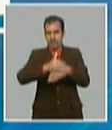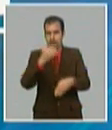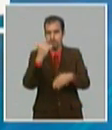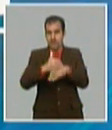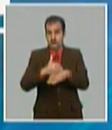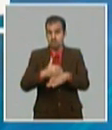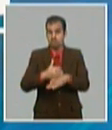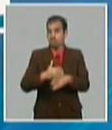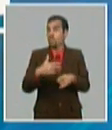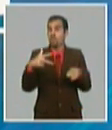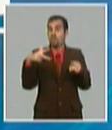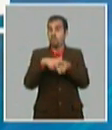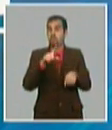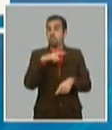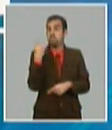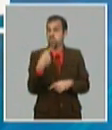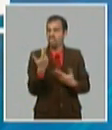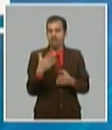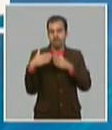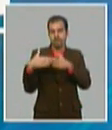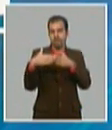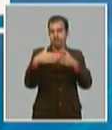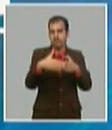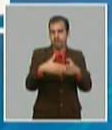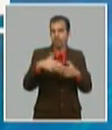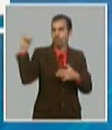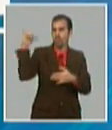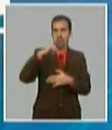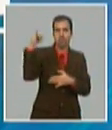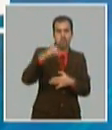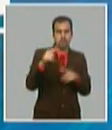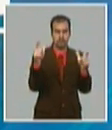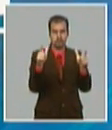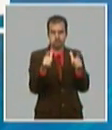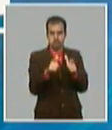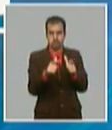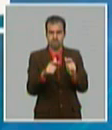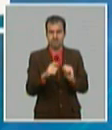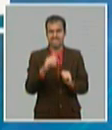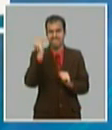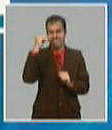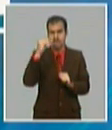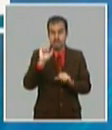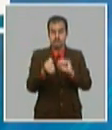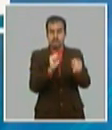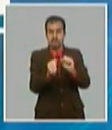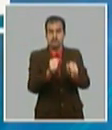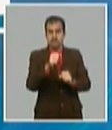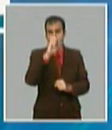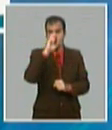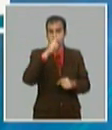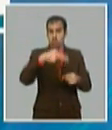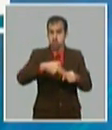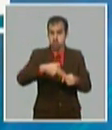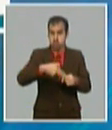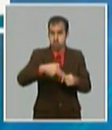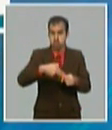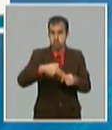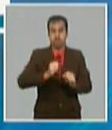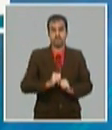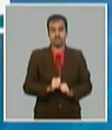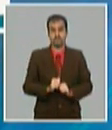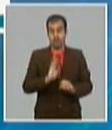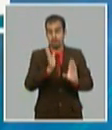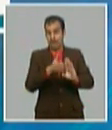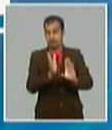cruceros suspensión de los vuelos persecución del combustible y ustedes recuerdan que en el